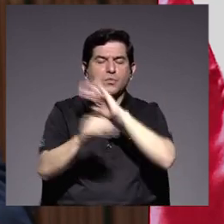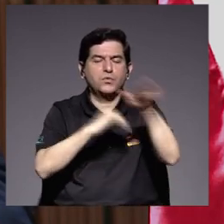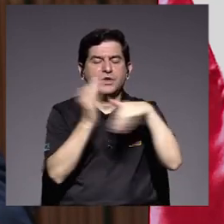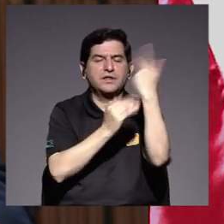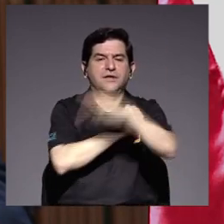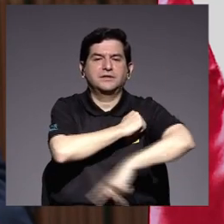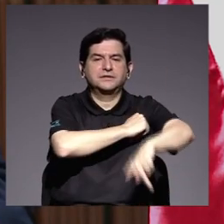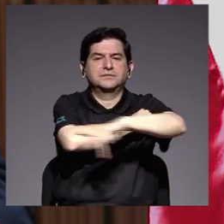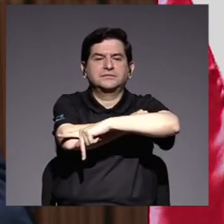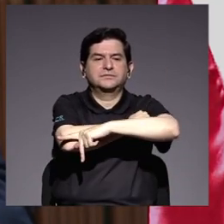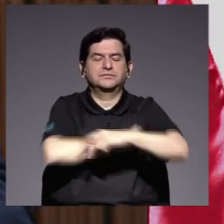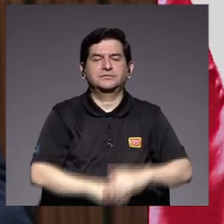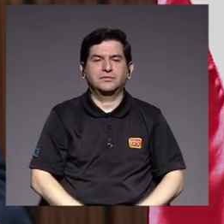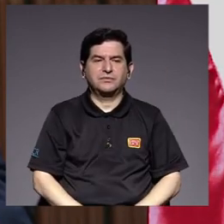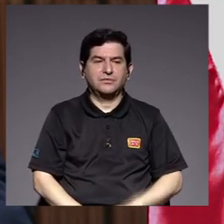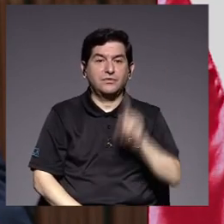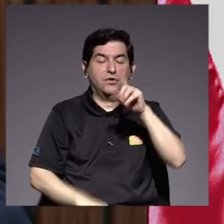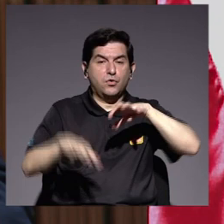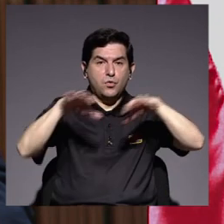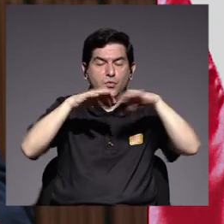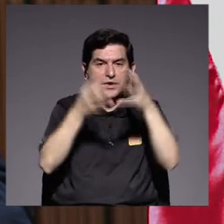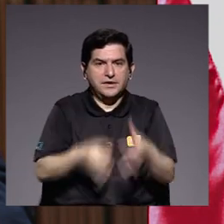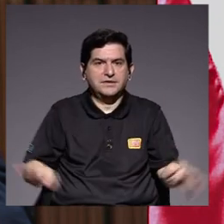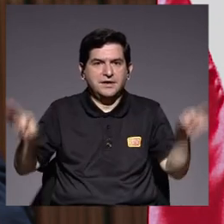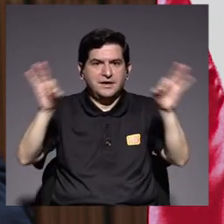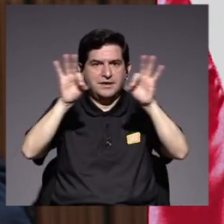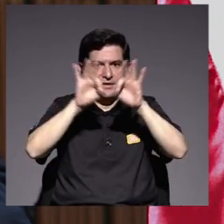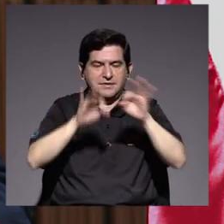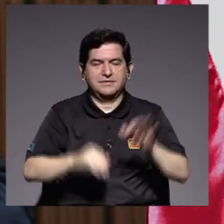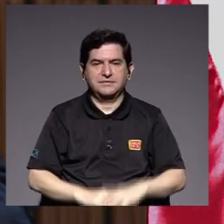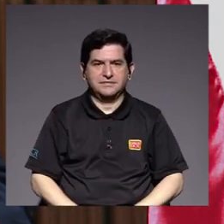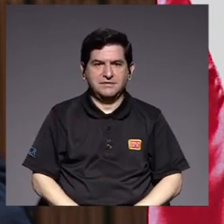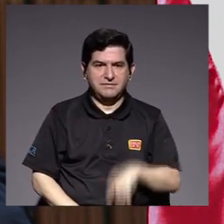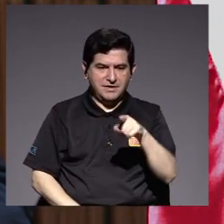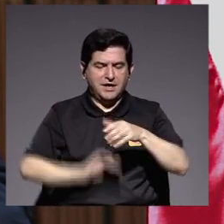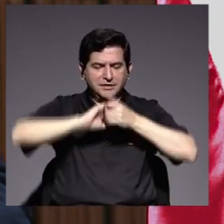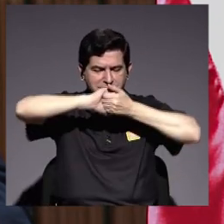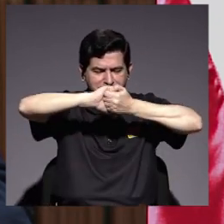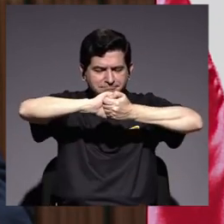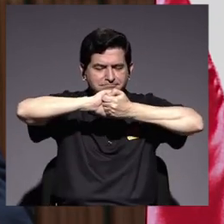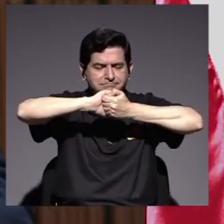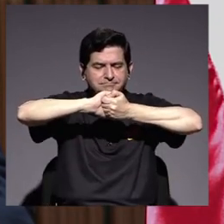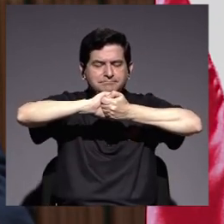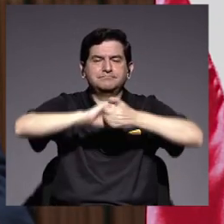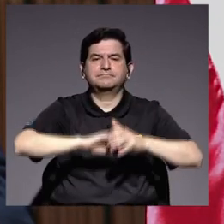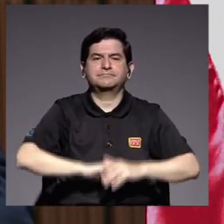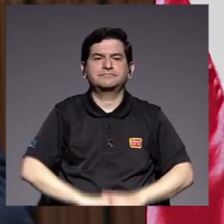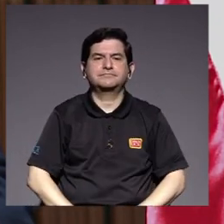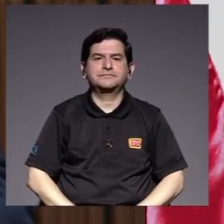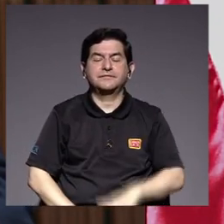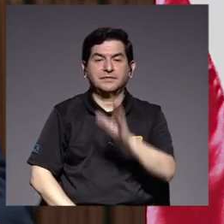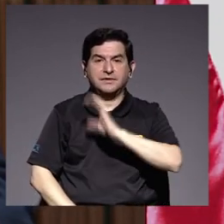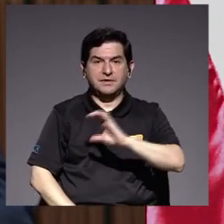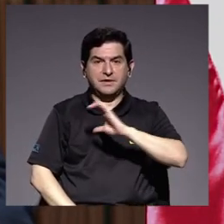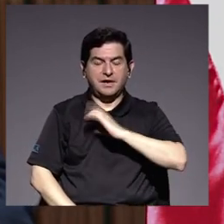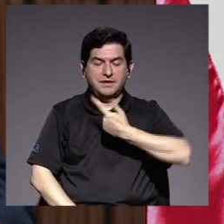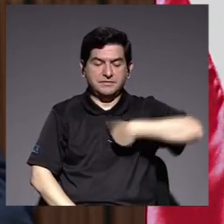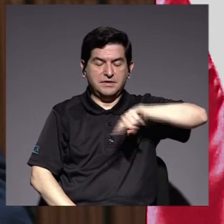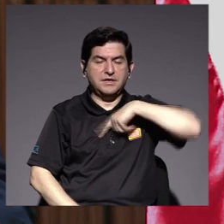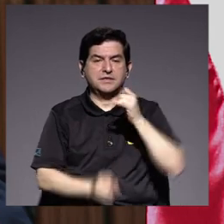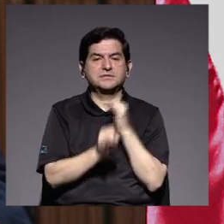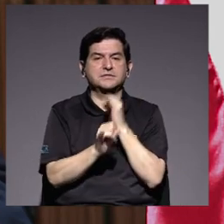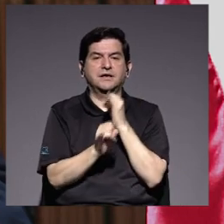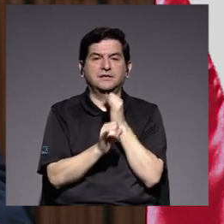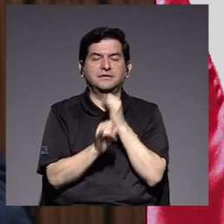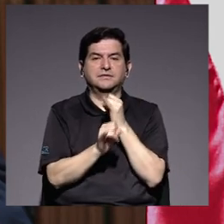todo el país se trata de una actividad sustancial sustantiva y solidaria que caracteriza nuestra institución